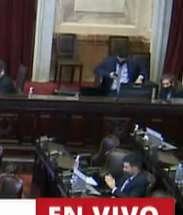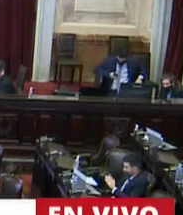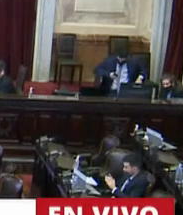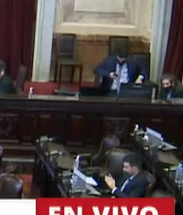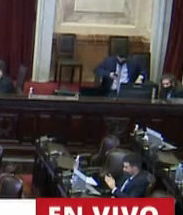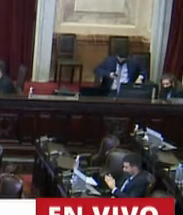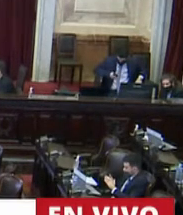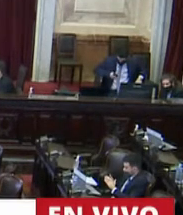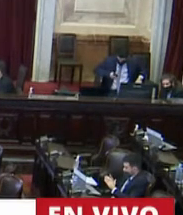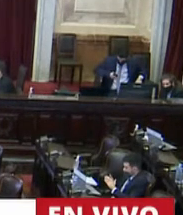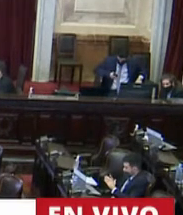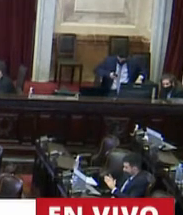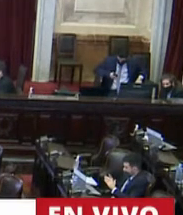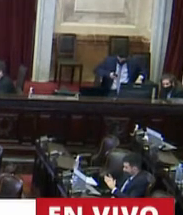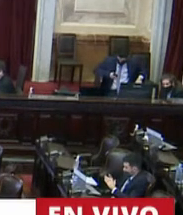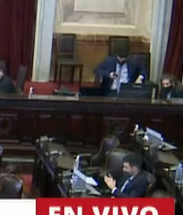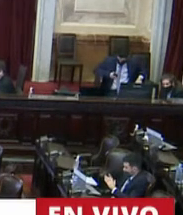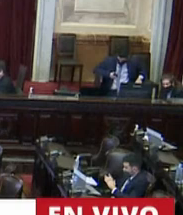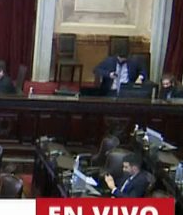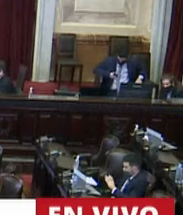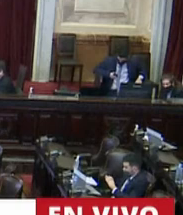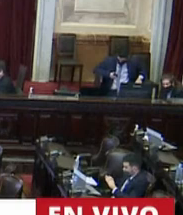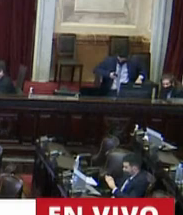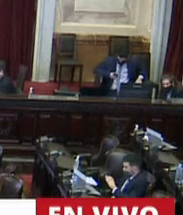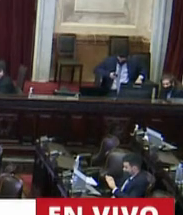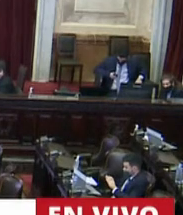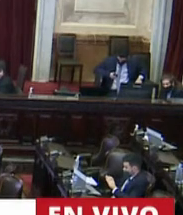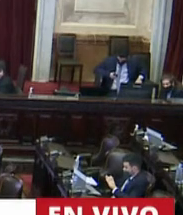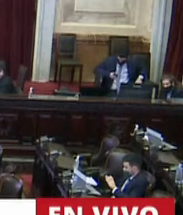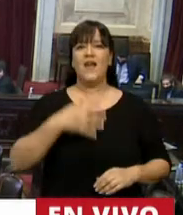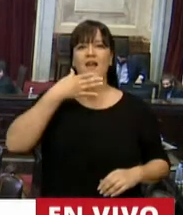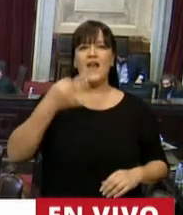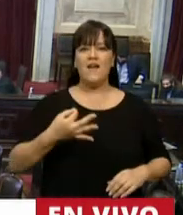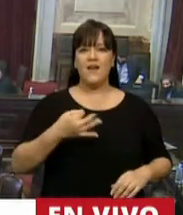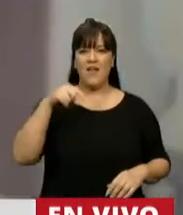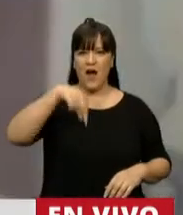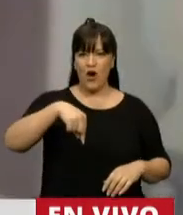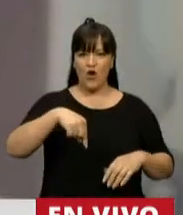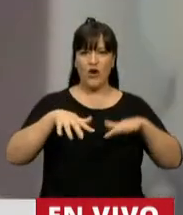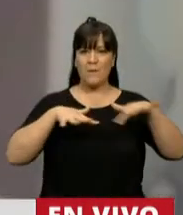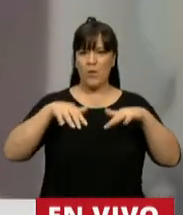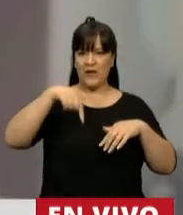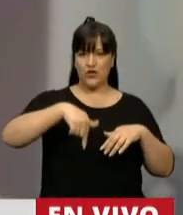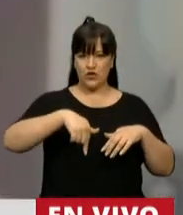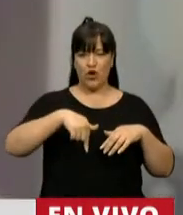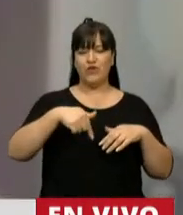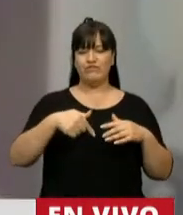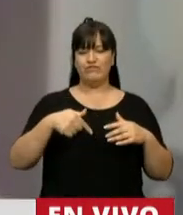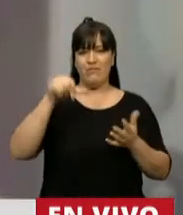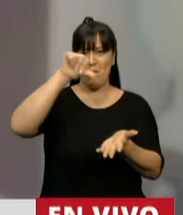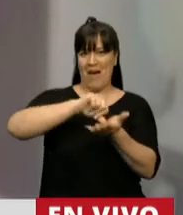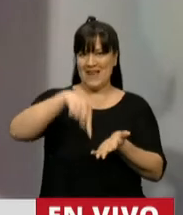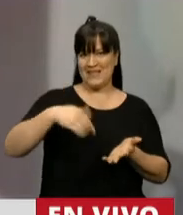Gracias, Presidente. La verdad es el momento que estamos atravesando como país,